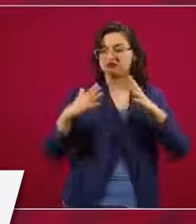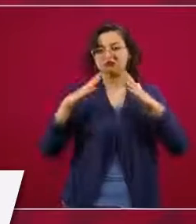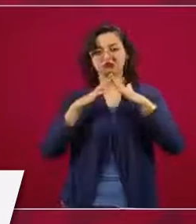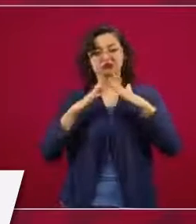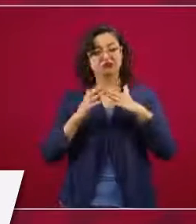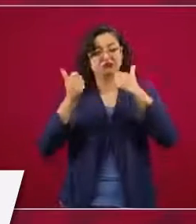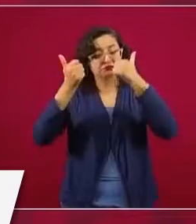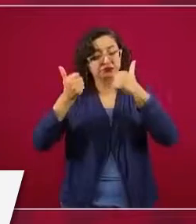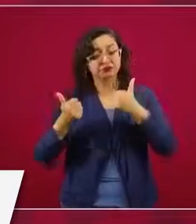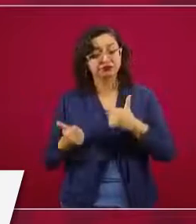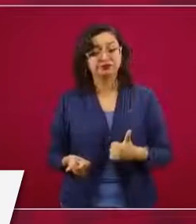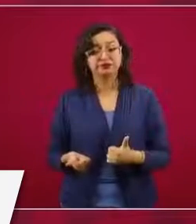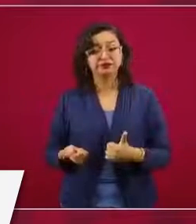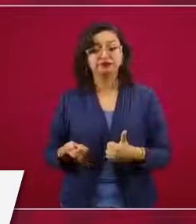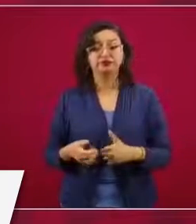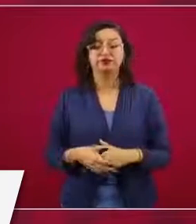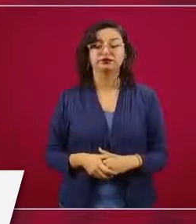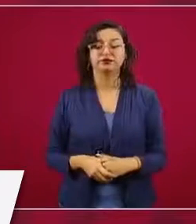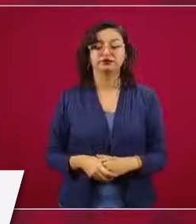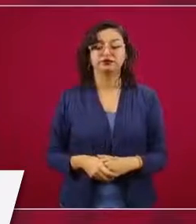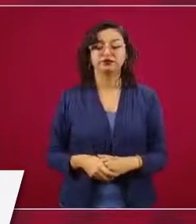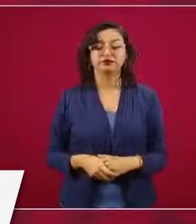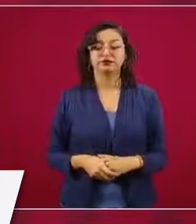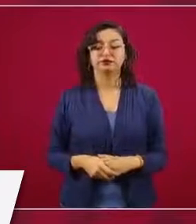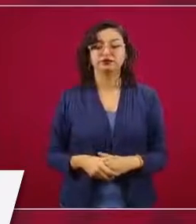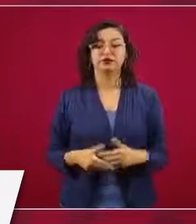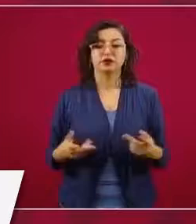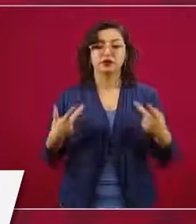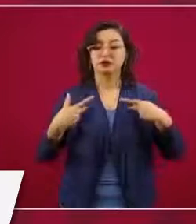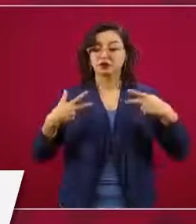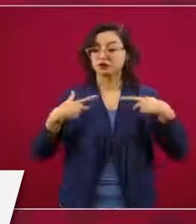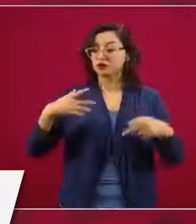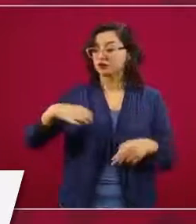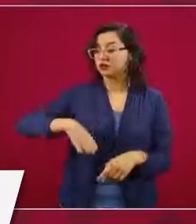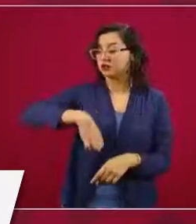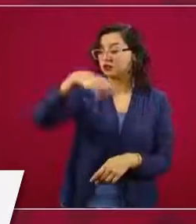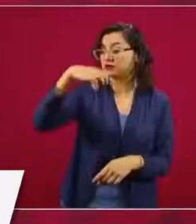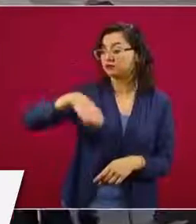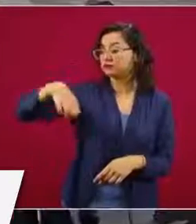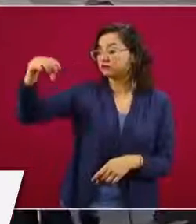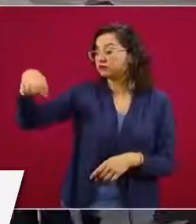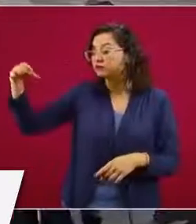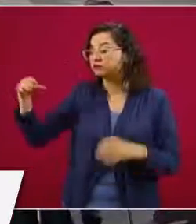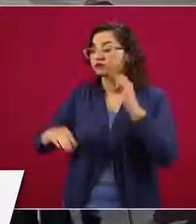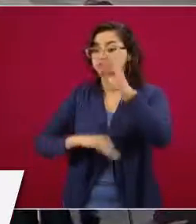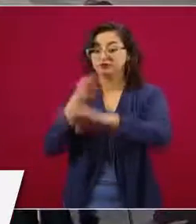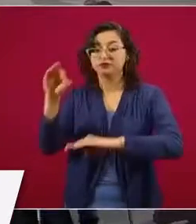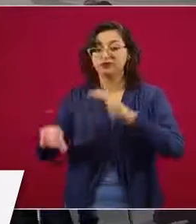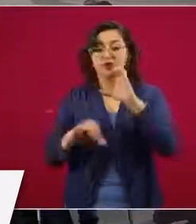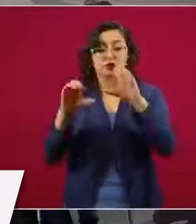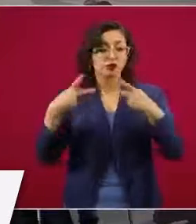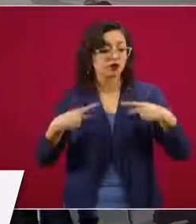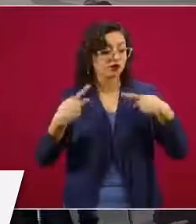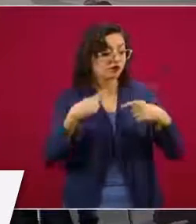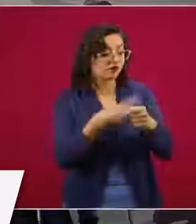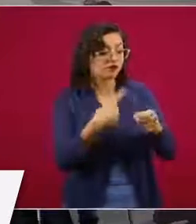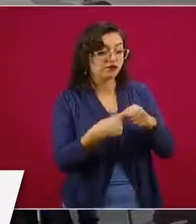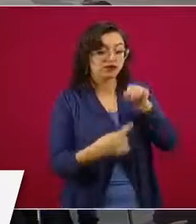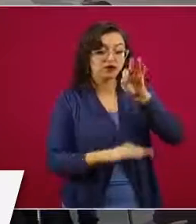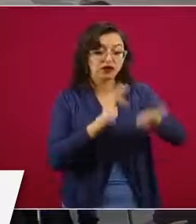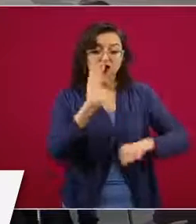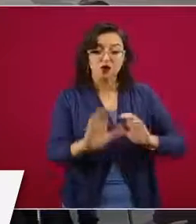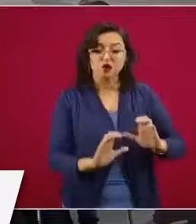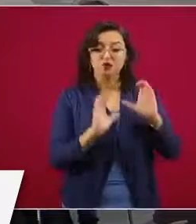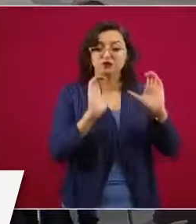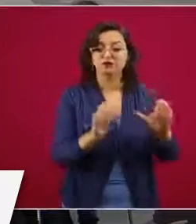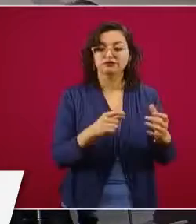hogares, cuidando a nuestros adultos mayores, cuidando a nuestros enfermos, todo eso